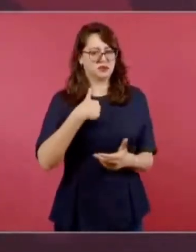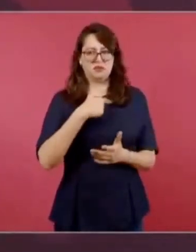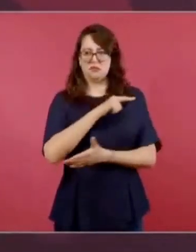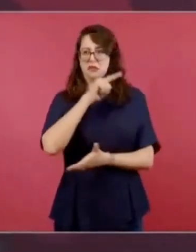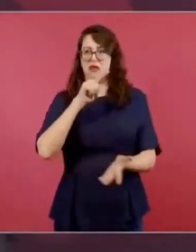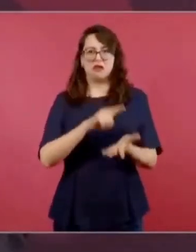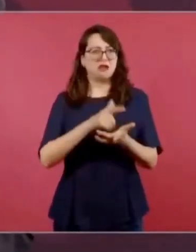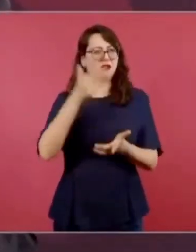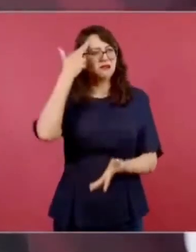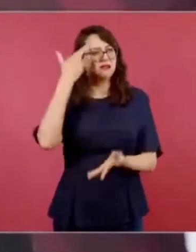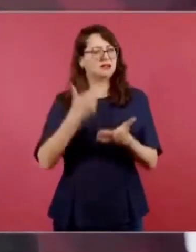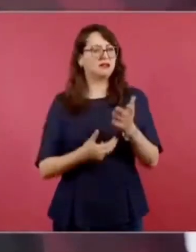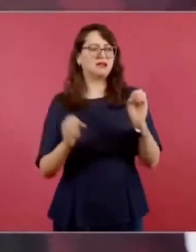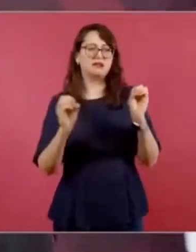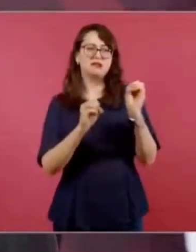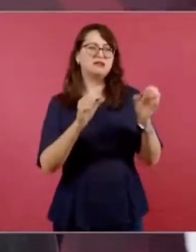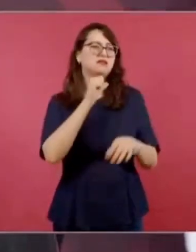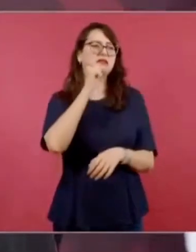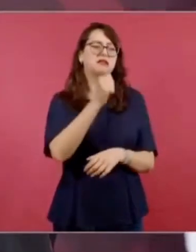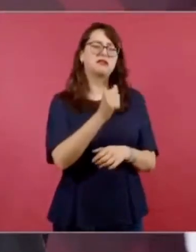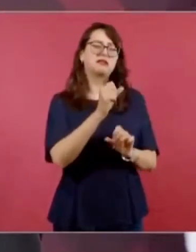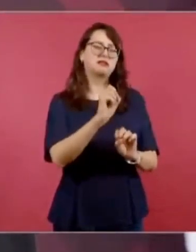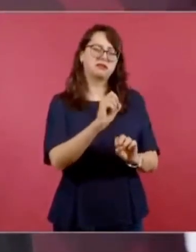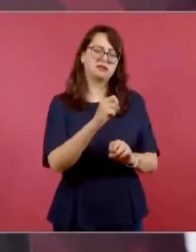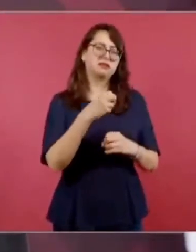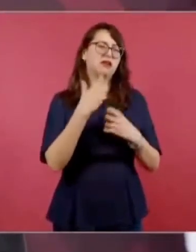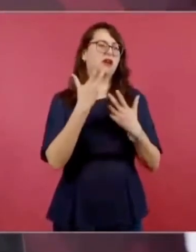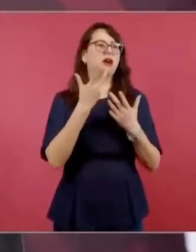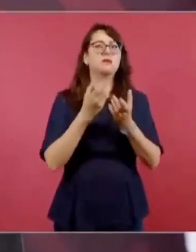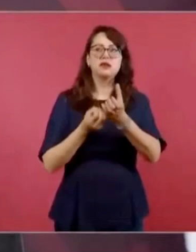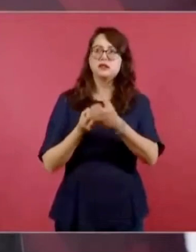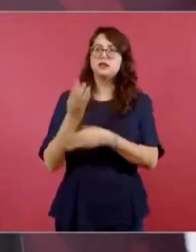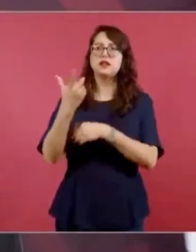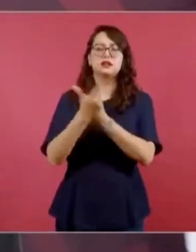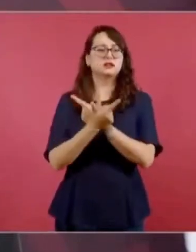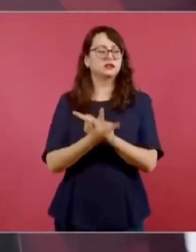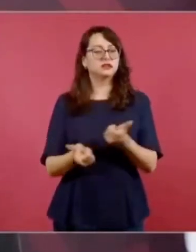cometido, lo pusiera en libertad.